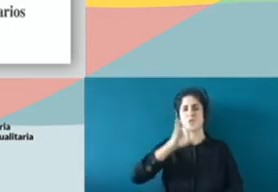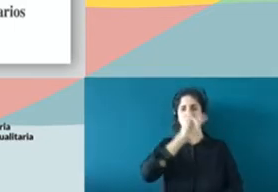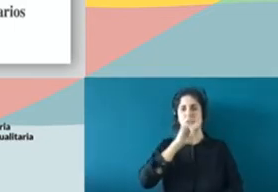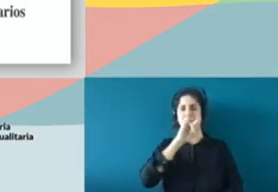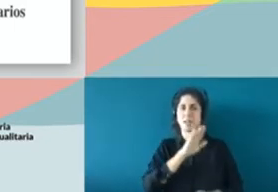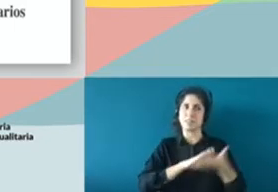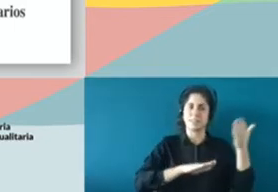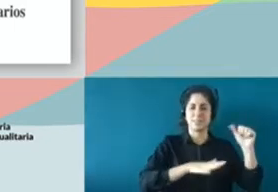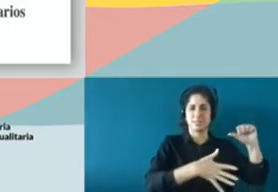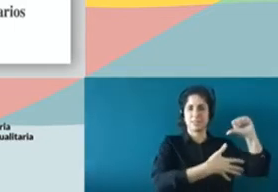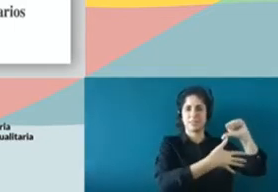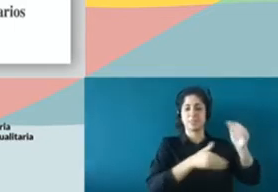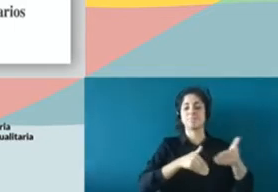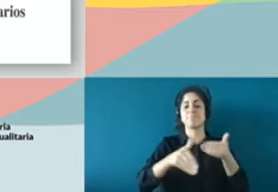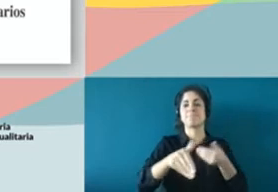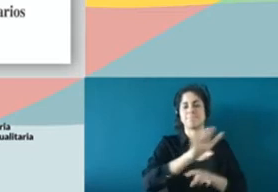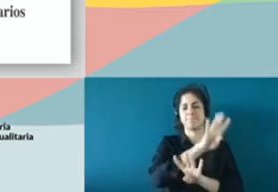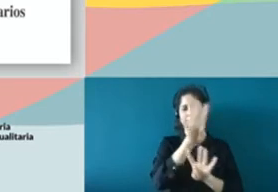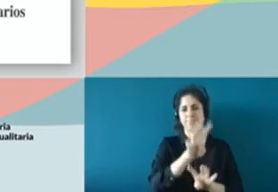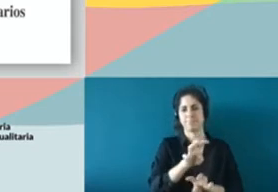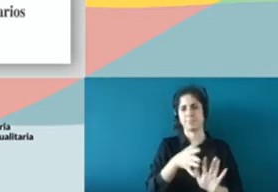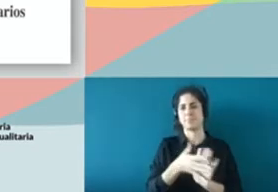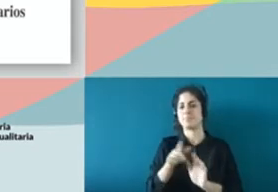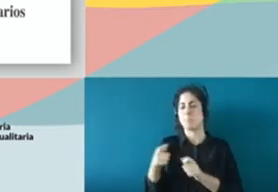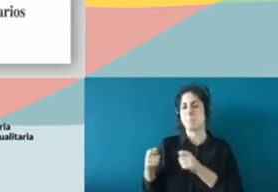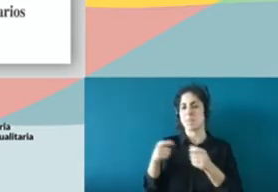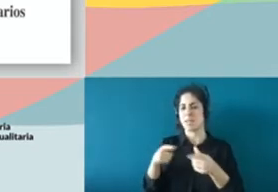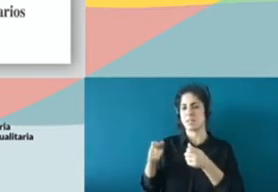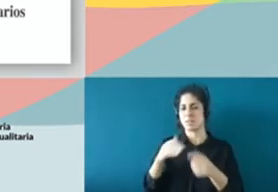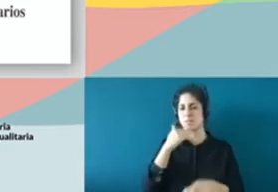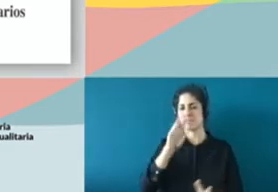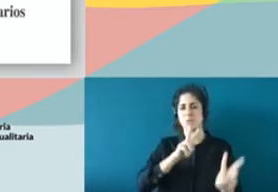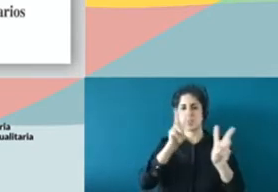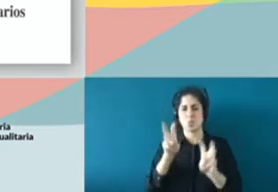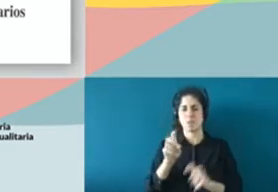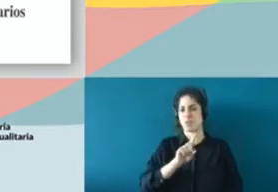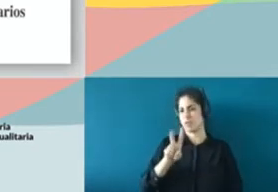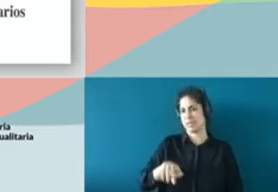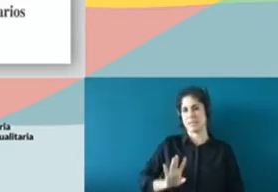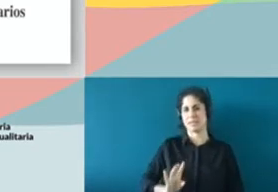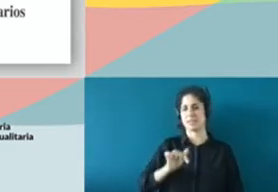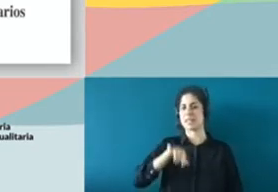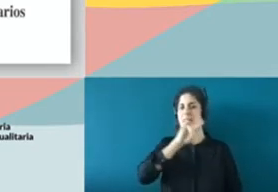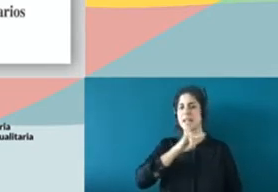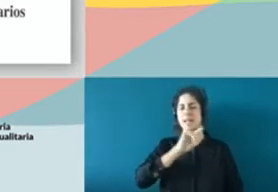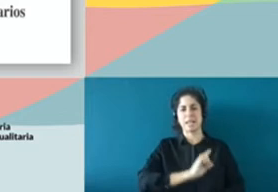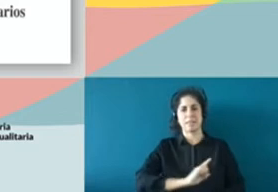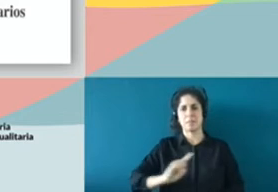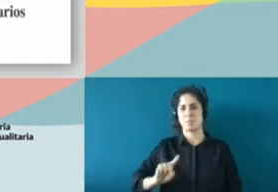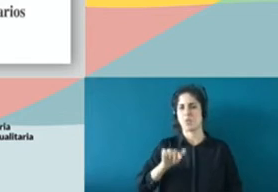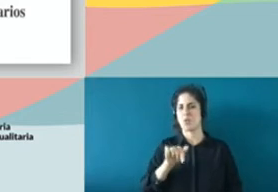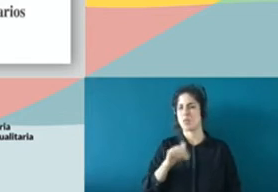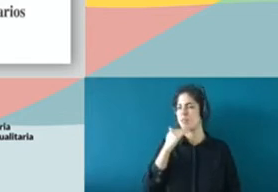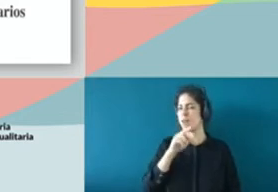esto no es una cosa nueva y en Canarias tampoco. La llegada de personas migrantes no es algo de 2020 y 2021.